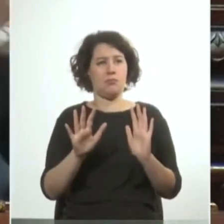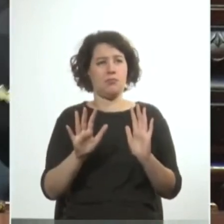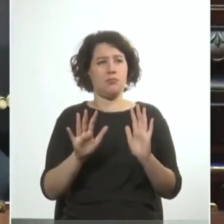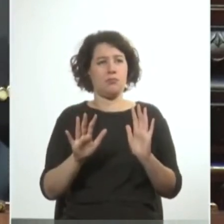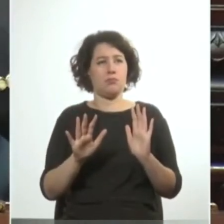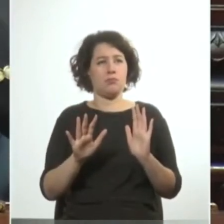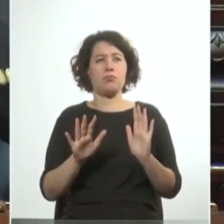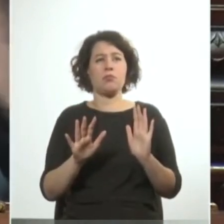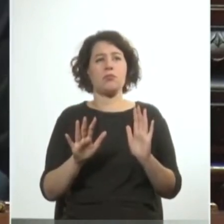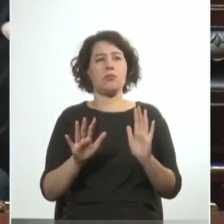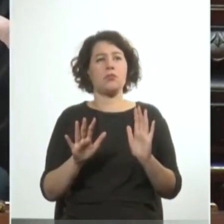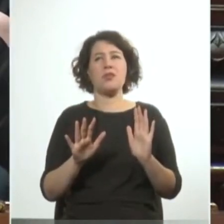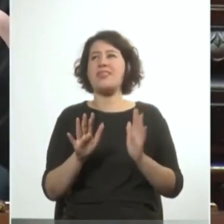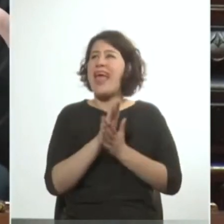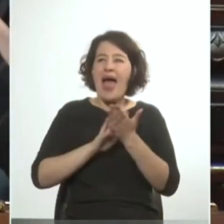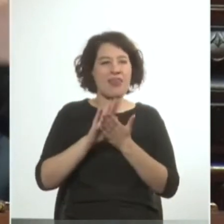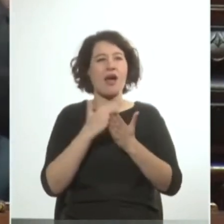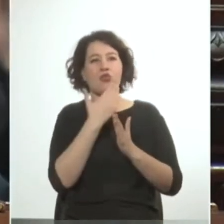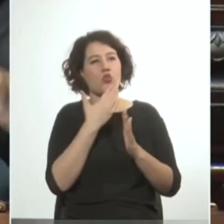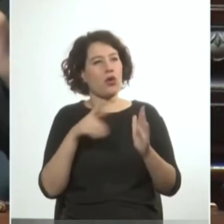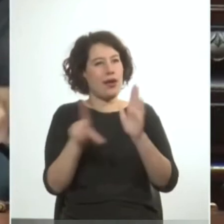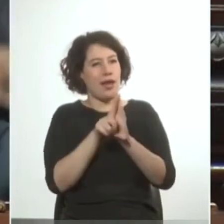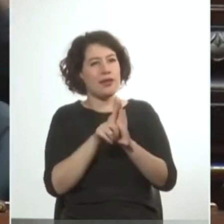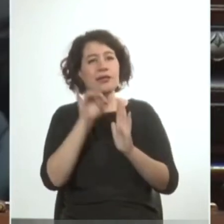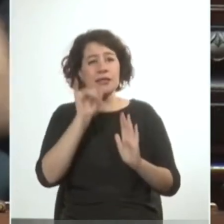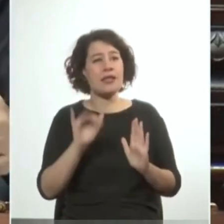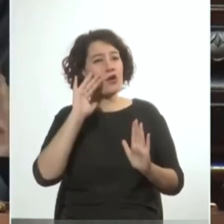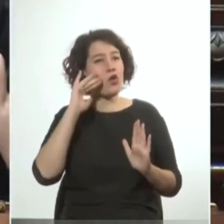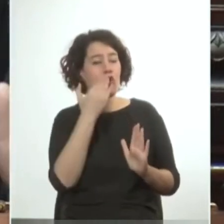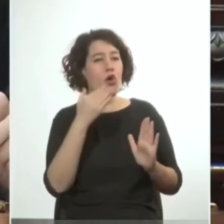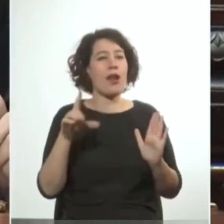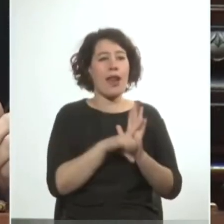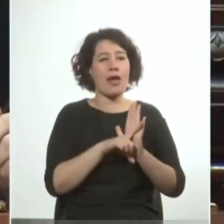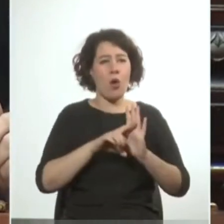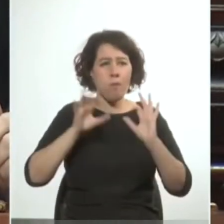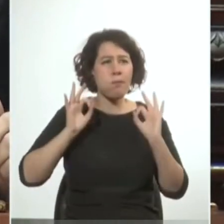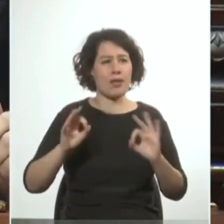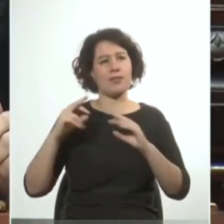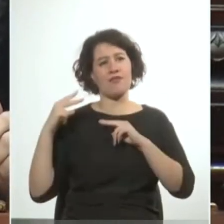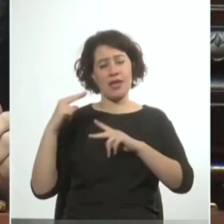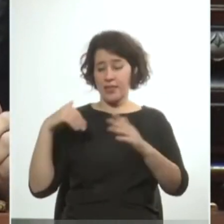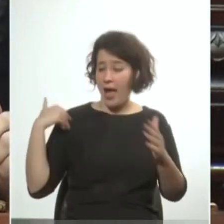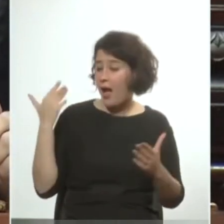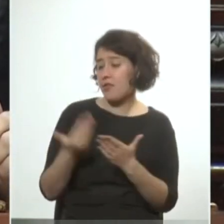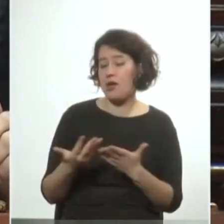no pongo bajo ningún concepto en tela de juicio y reconozco que está plena vigente plenamente vigente hoy